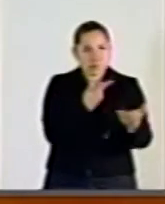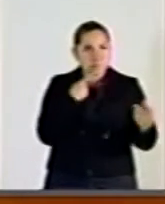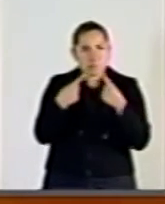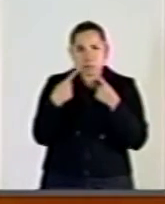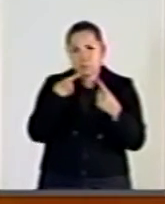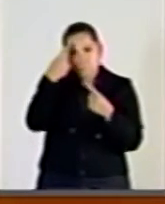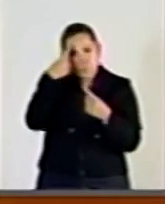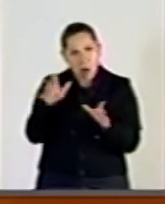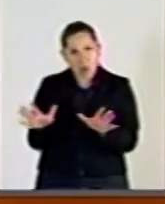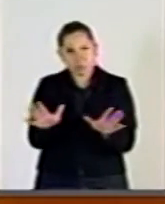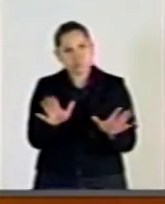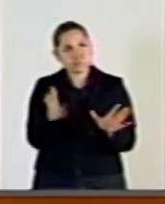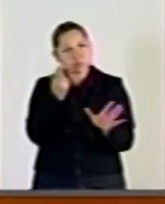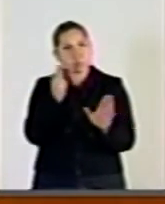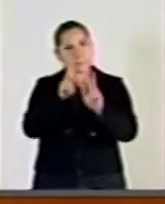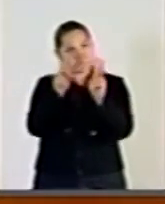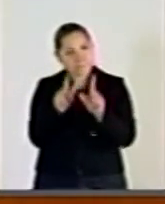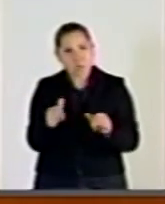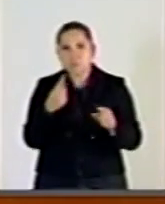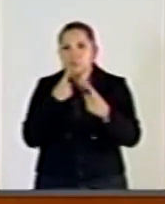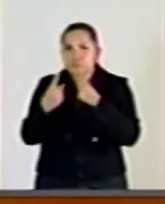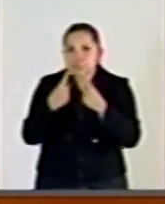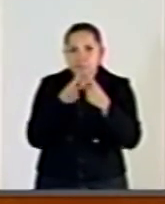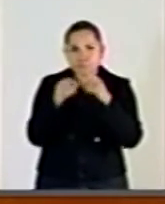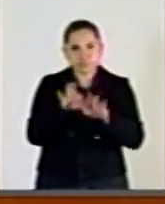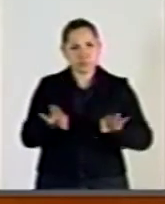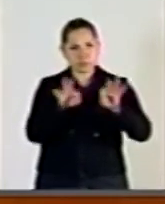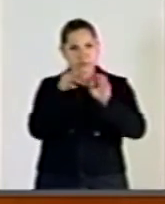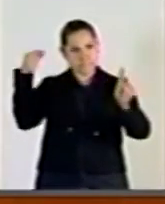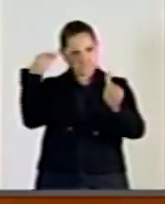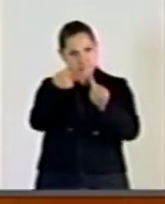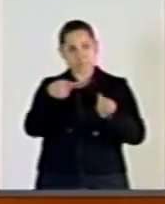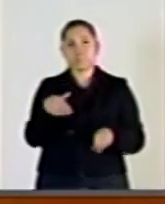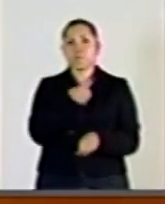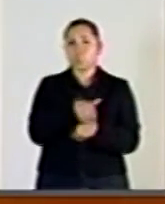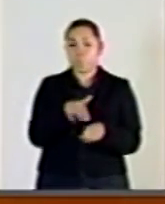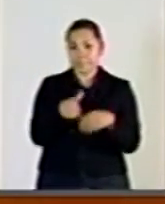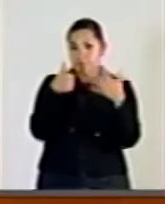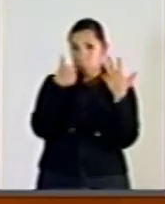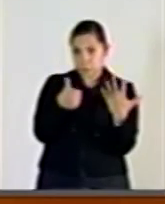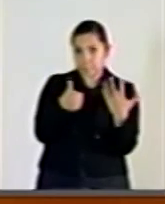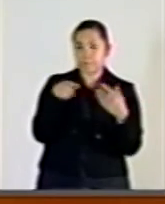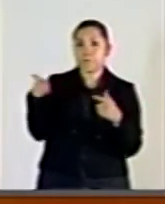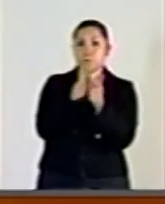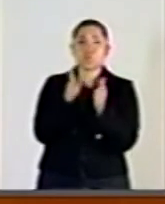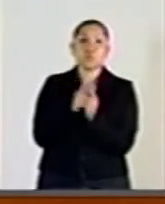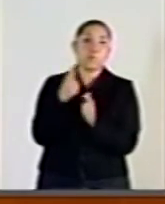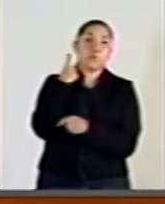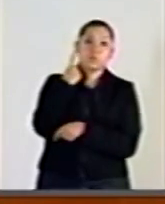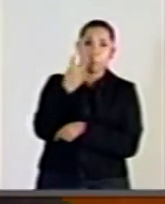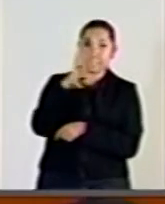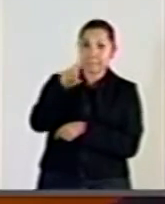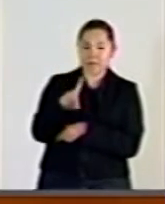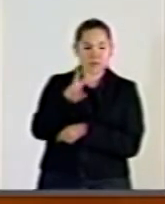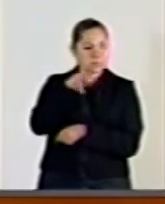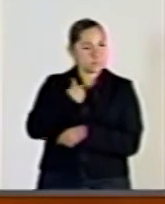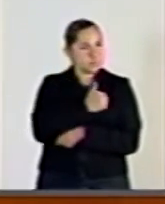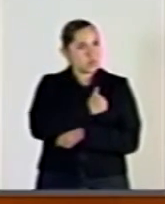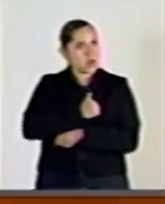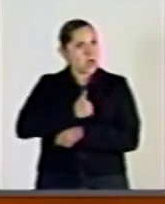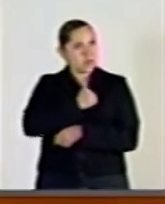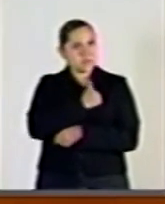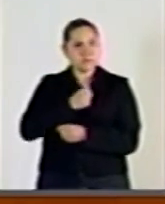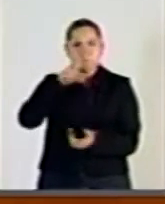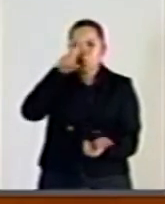diálogo. Sexto, el grupo parlamentario del PRD lamenta la cerrazón, la ausencia de